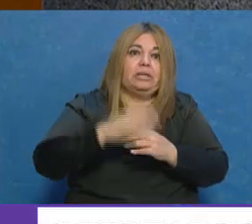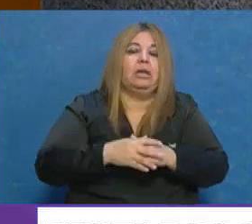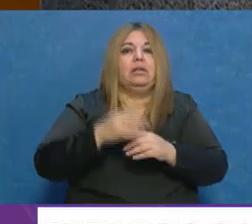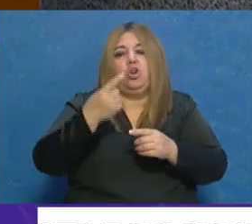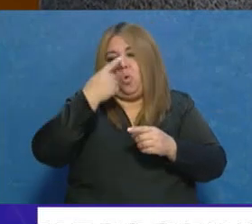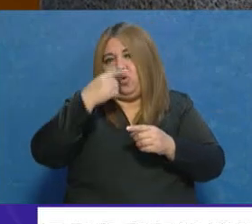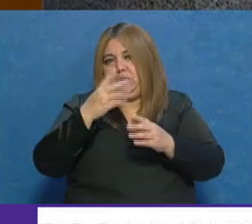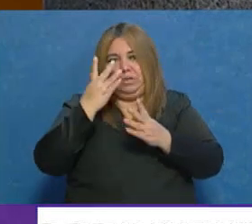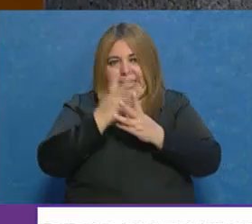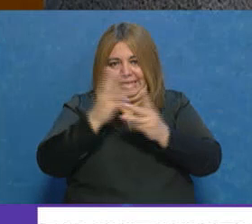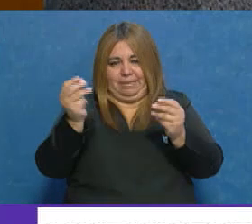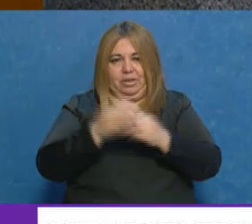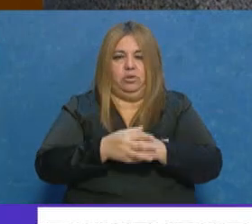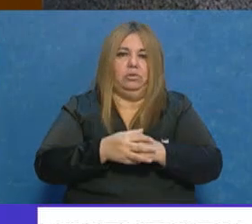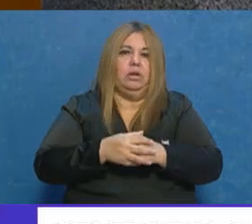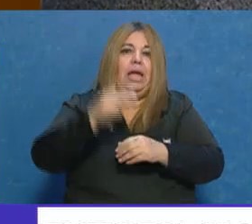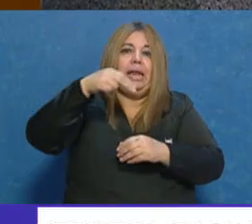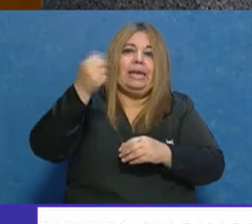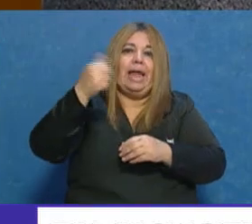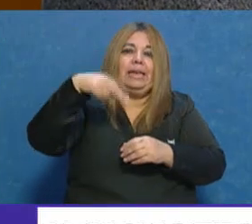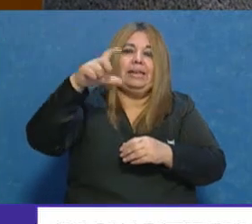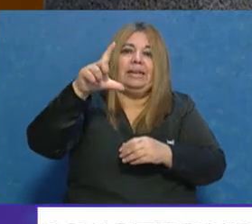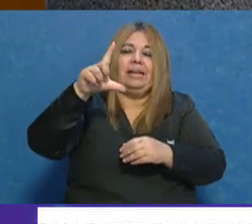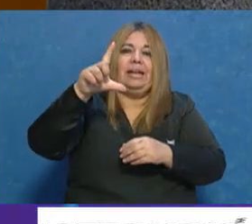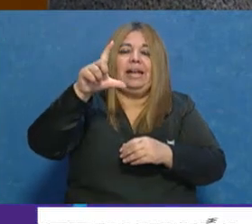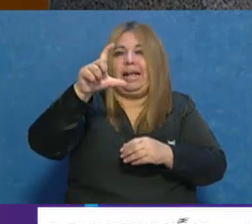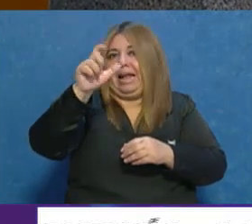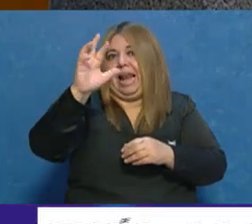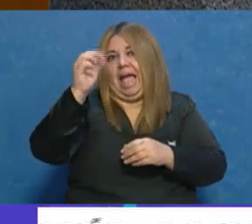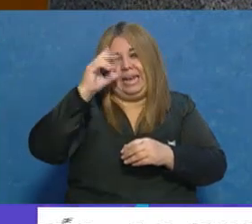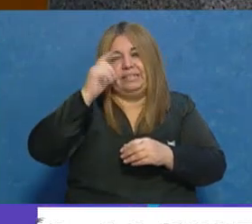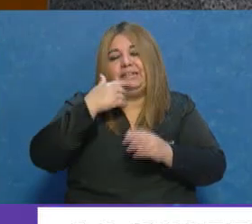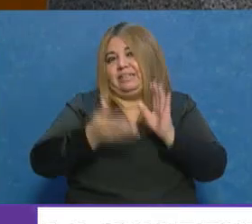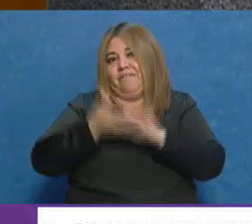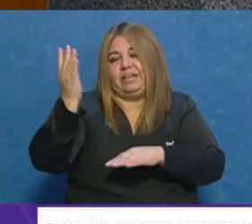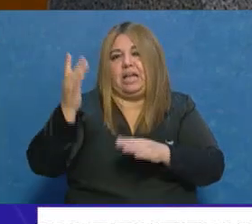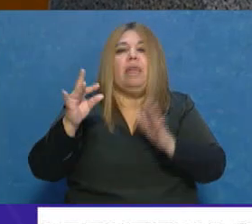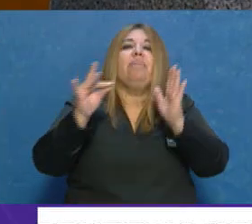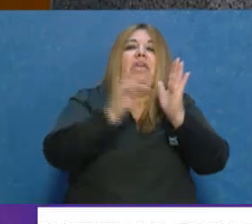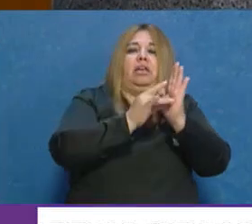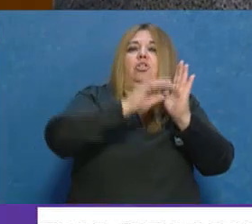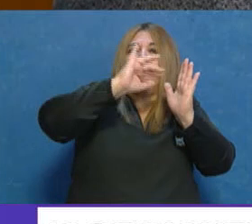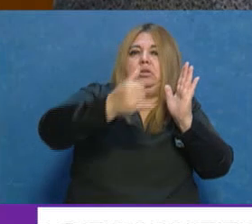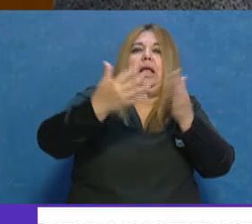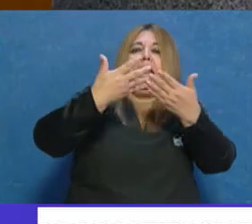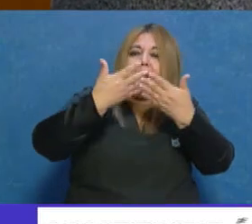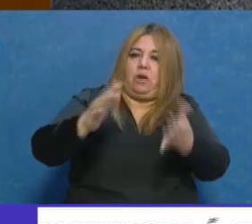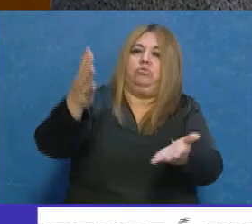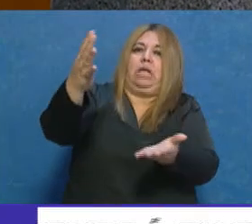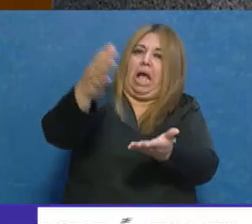cierro para que Nanclares se vaya del cargo, ya hoy se publicó el decreto de que se le acepta la renuncia,